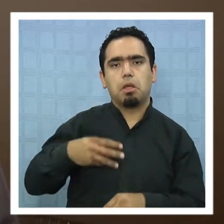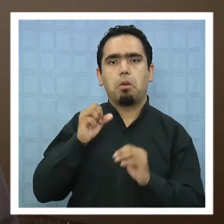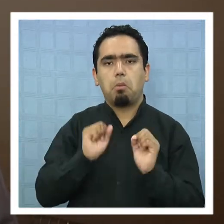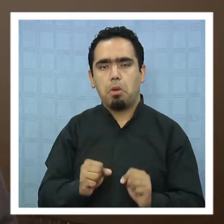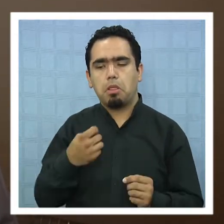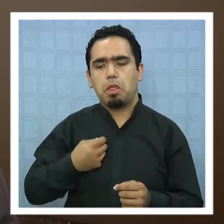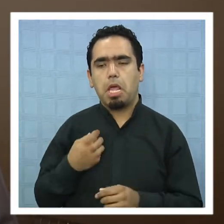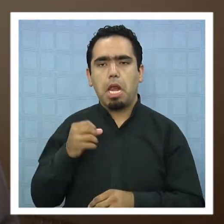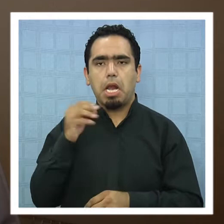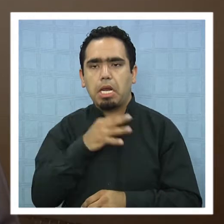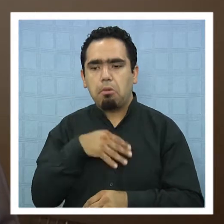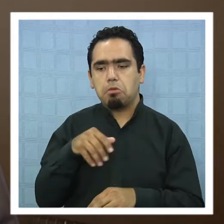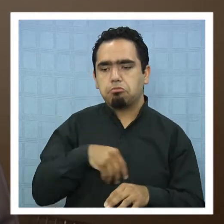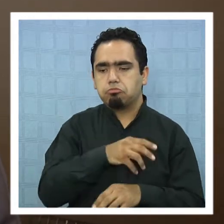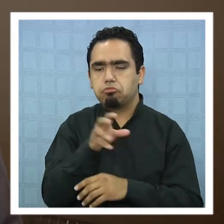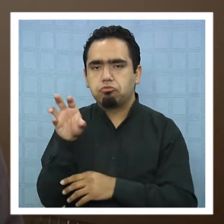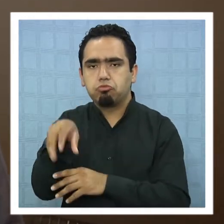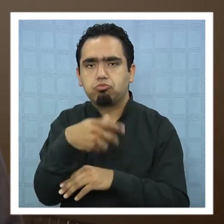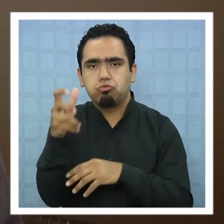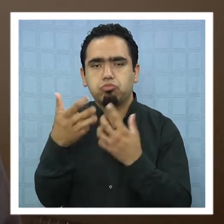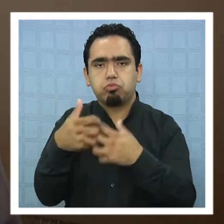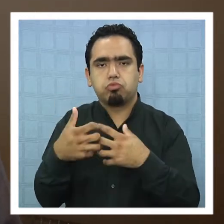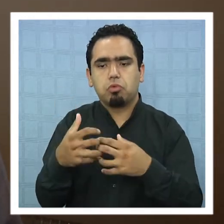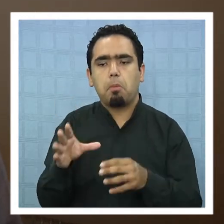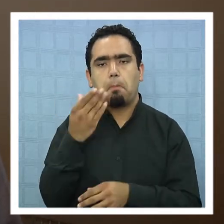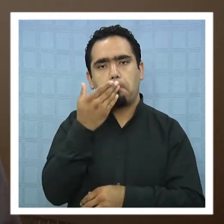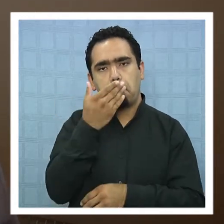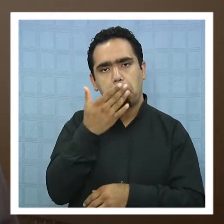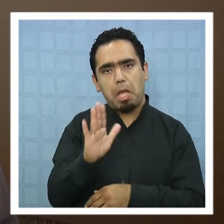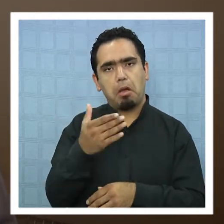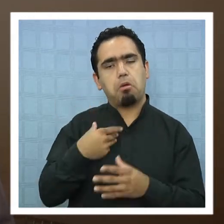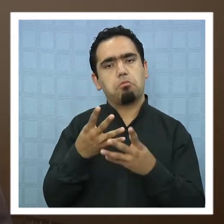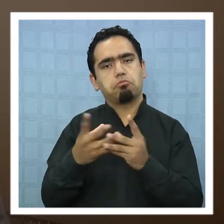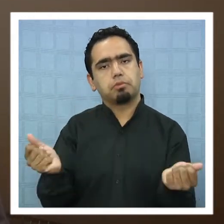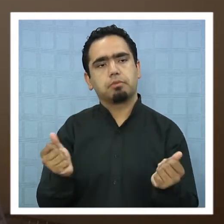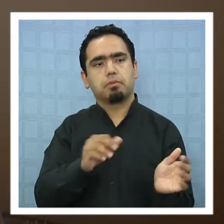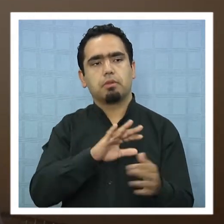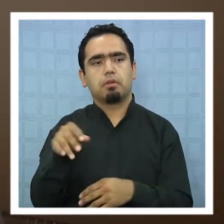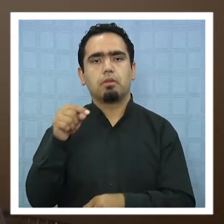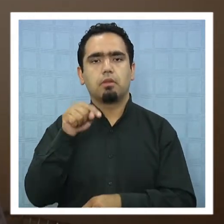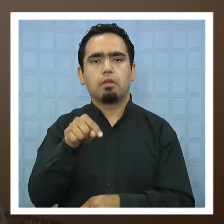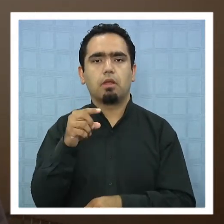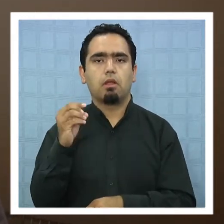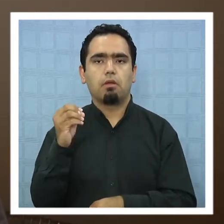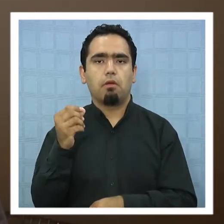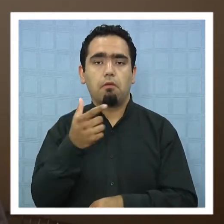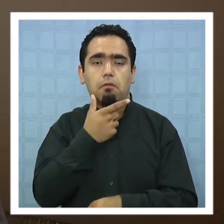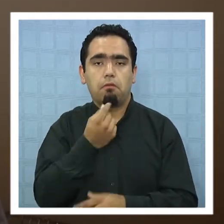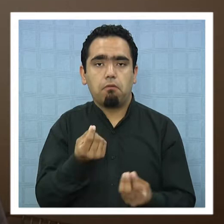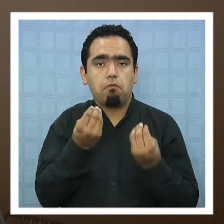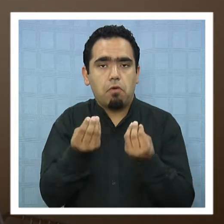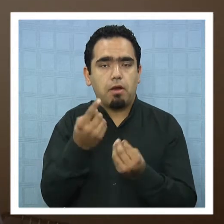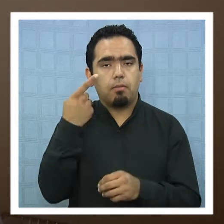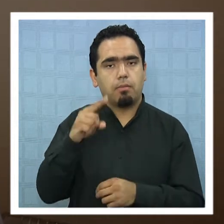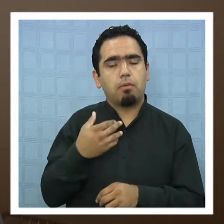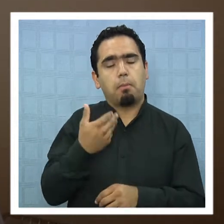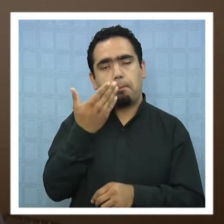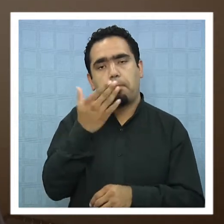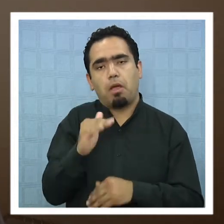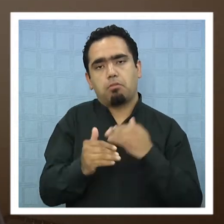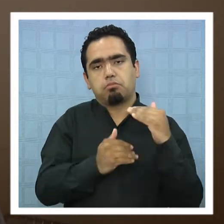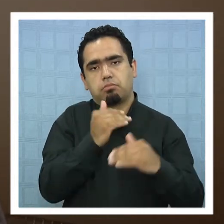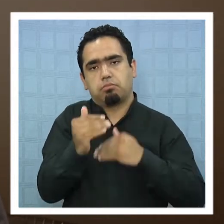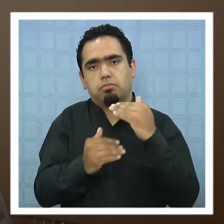con su maquinaria, mejorar estas condiciones. No fue lo óptimo, pero creo que fue mejor de lo que nosotros